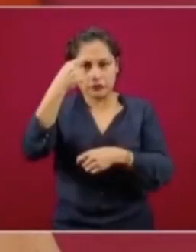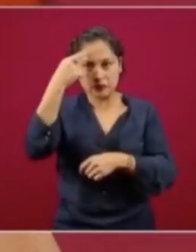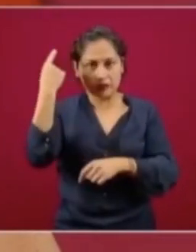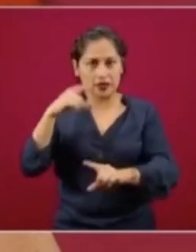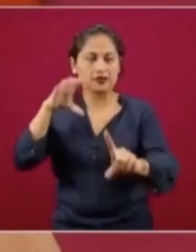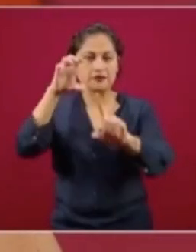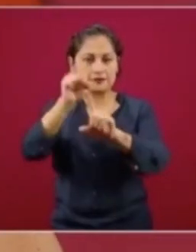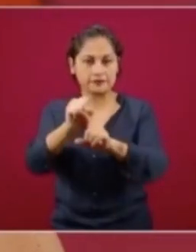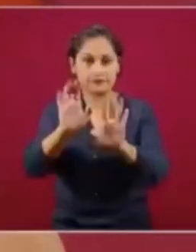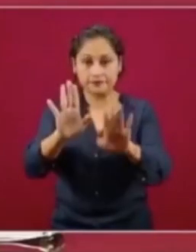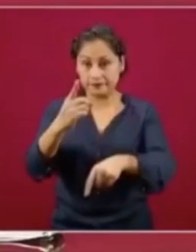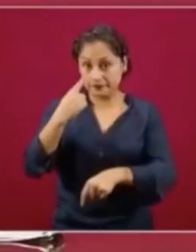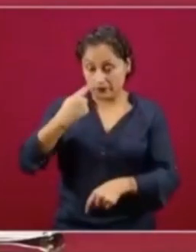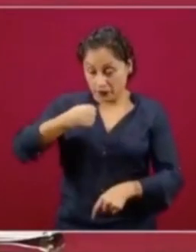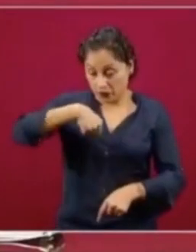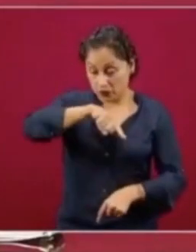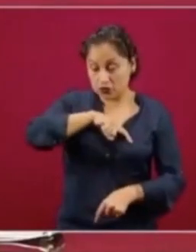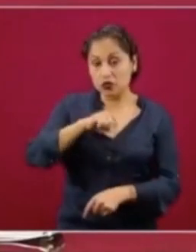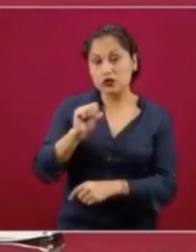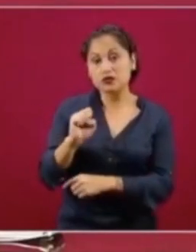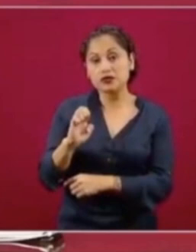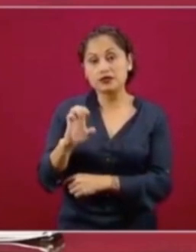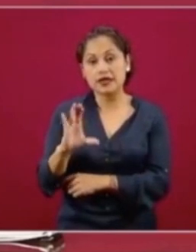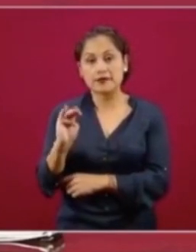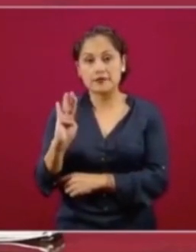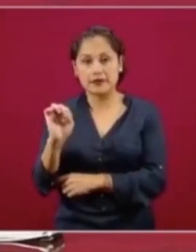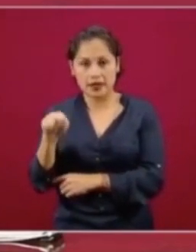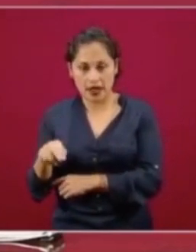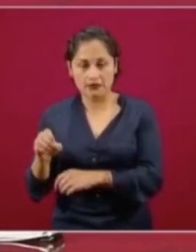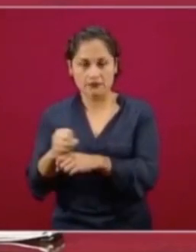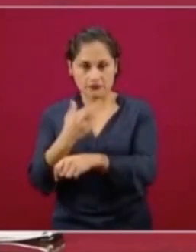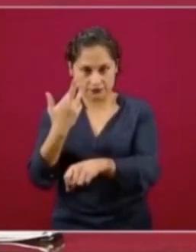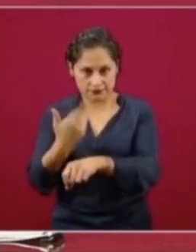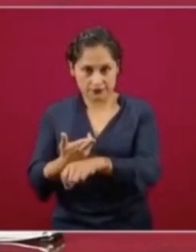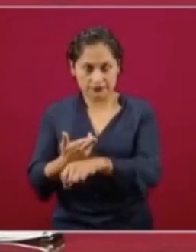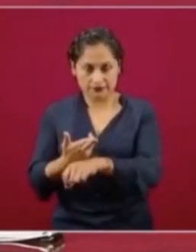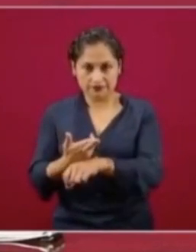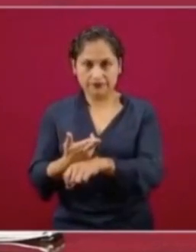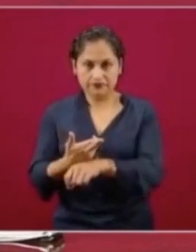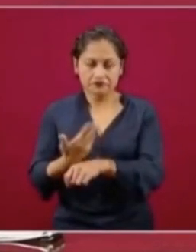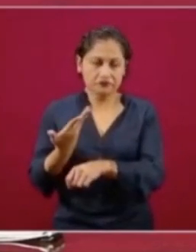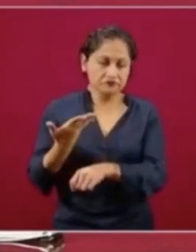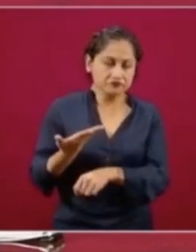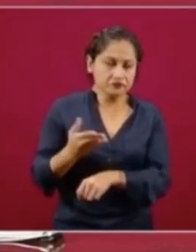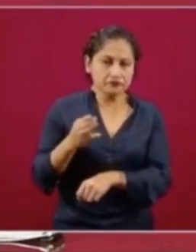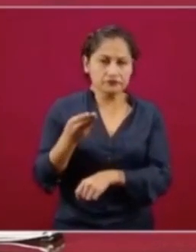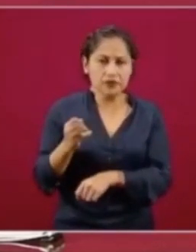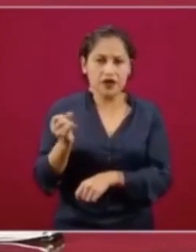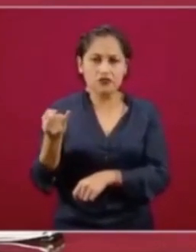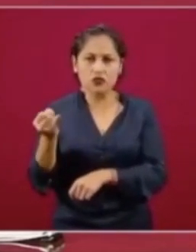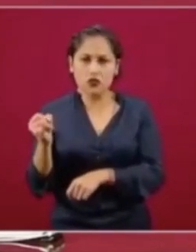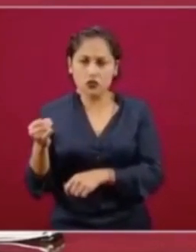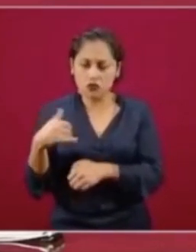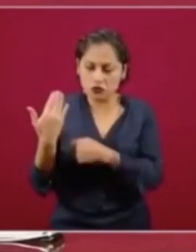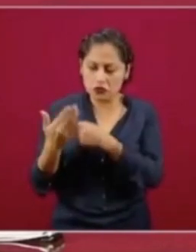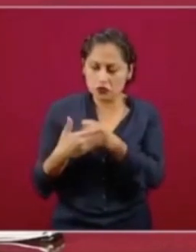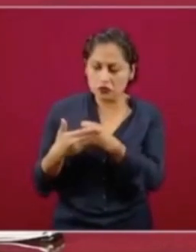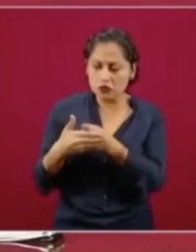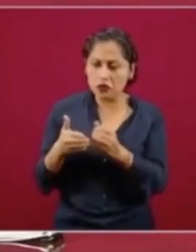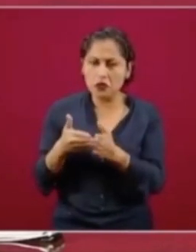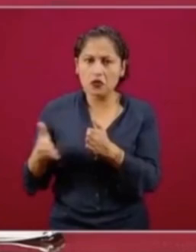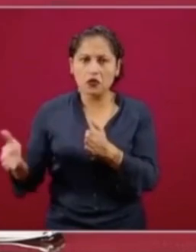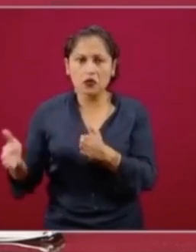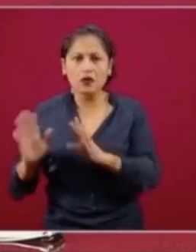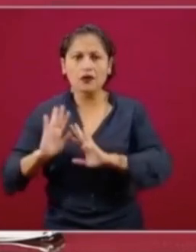Secretaría de Bienestar. Para este mes, estamos hablando entre mayo y junio, van a integrarse